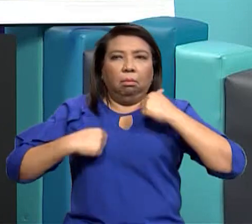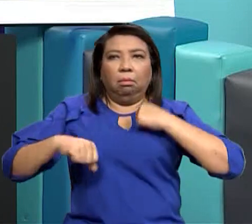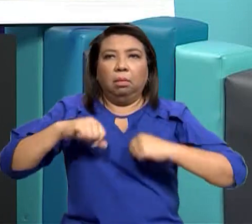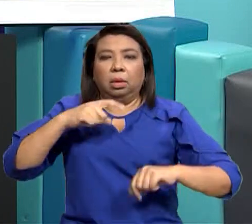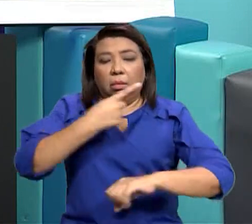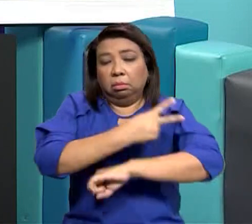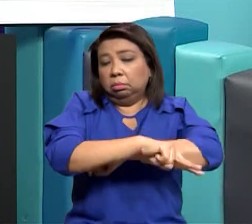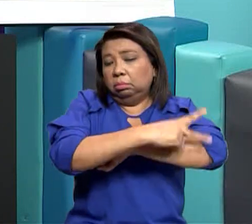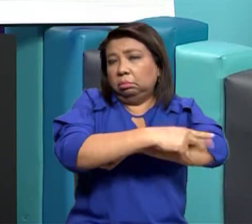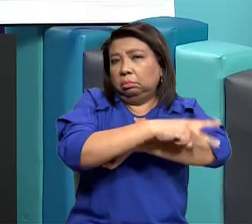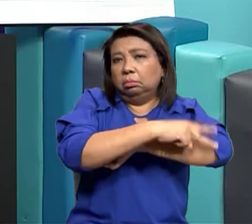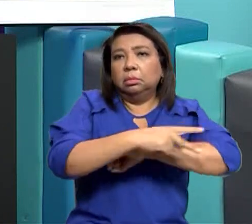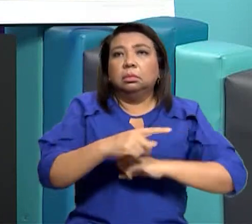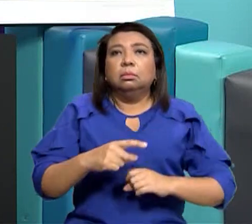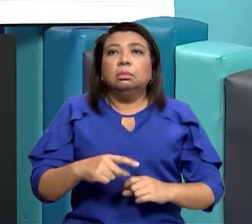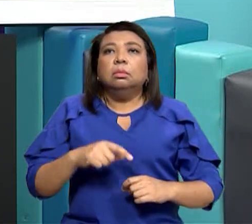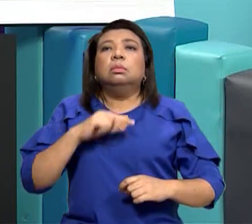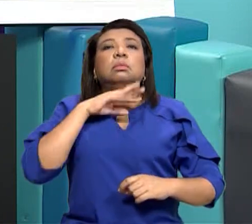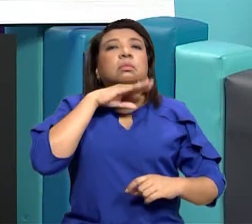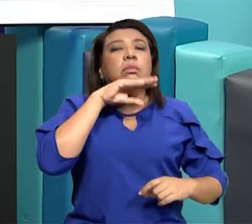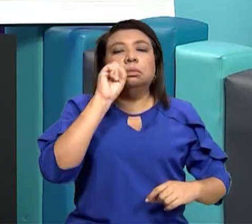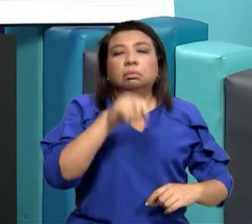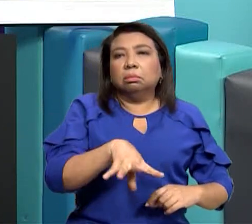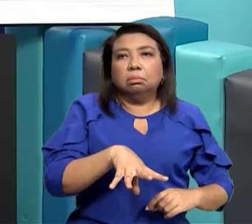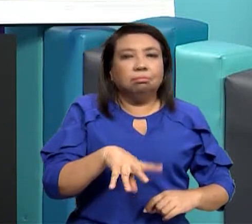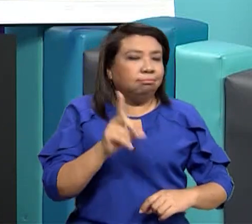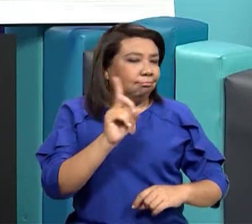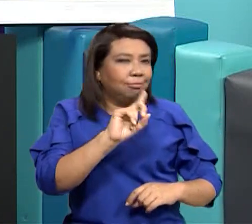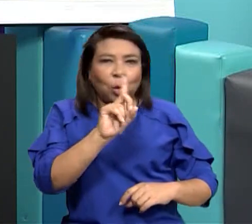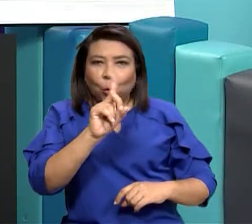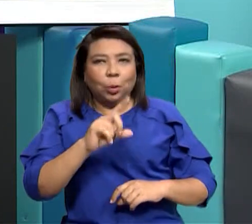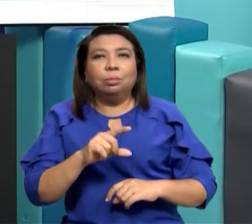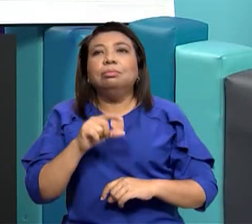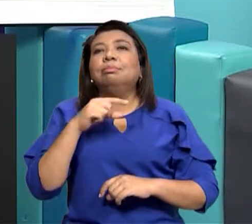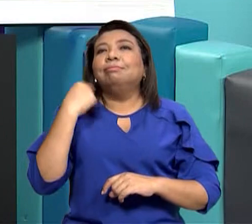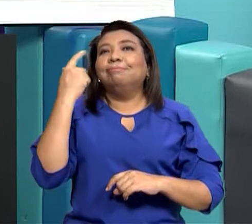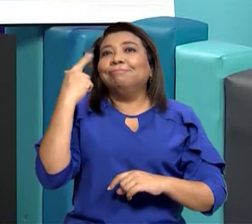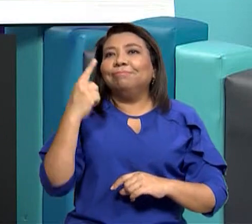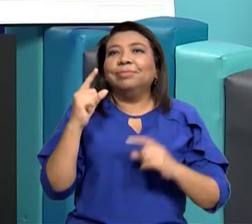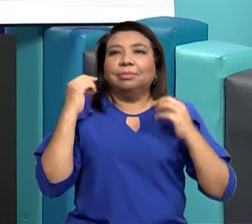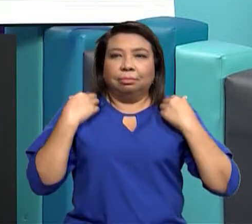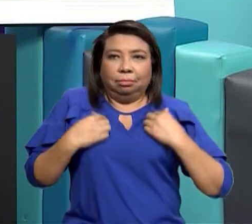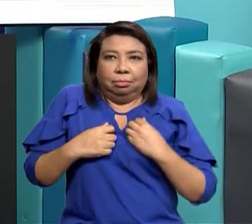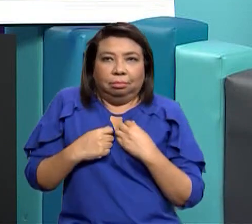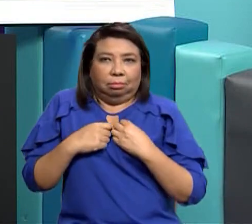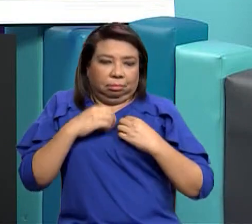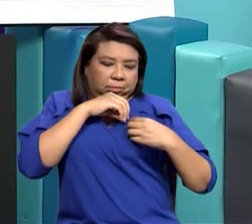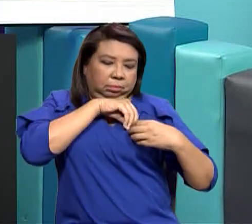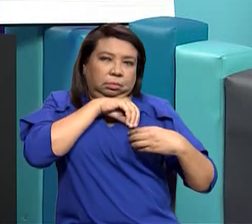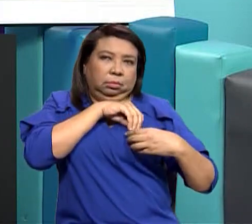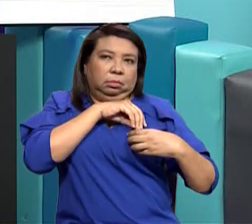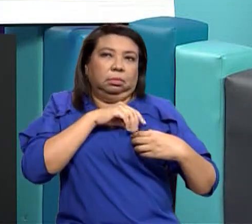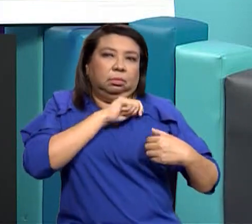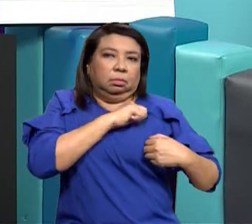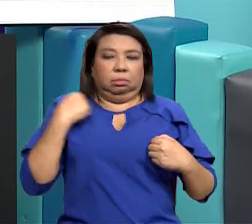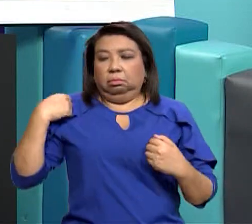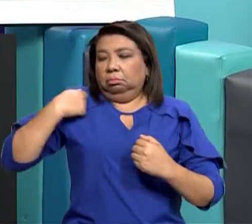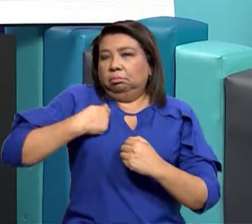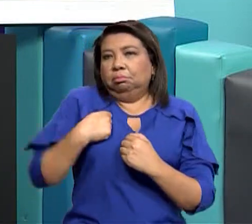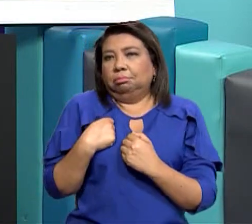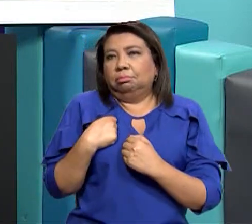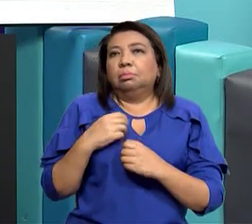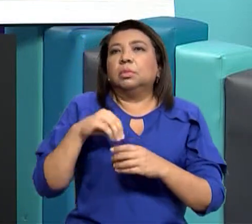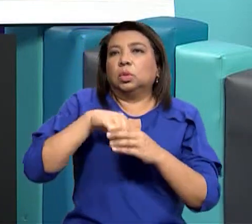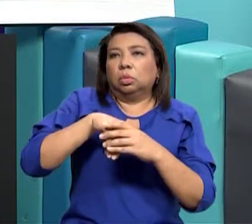bolsita porque no debes dejar tus desperdicios allí la basura se recoge y se pone en el cesto de la basura